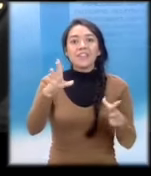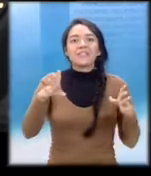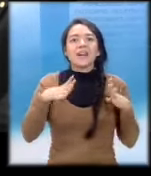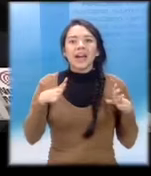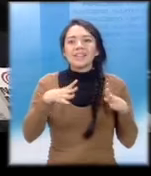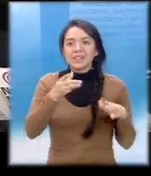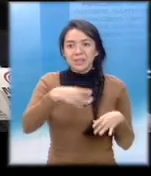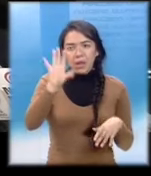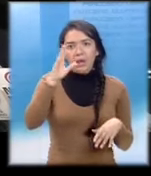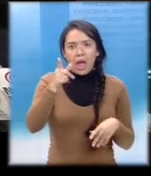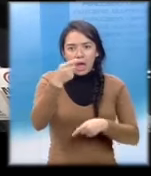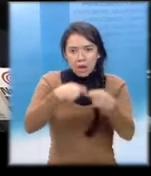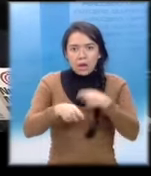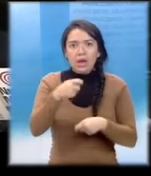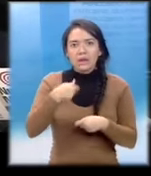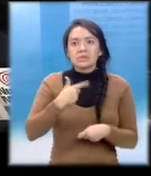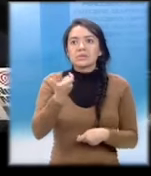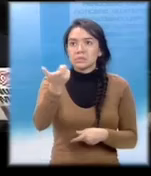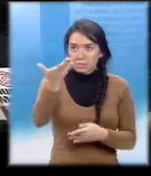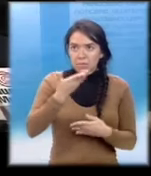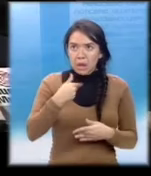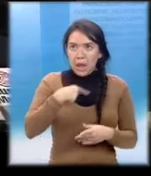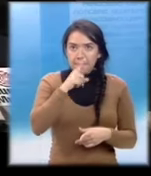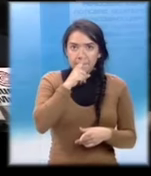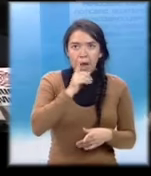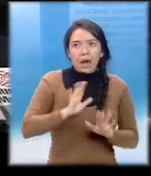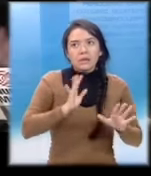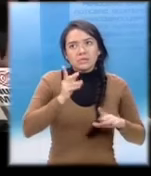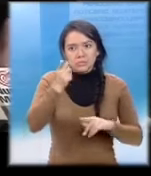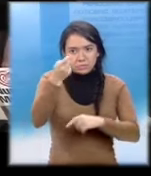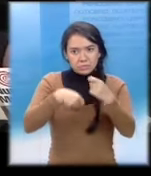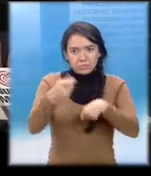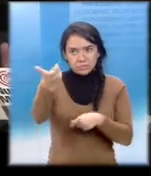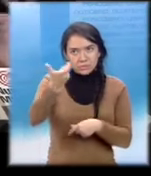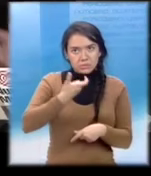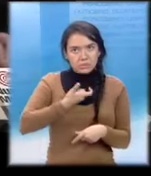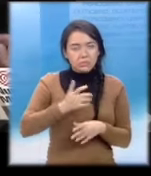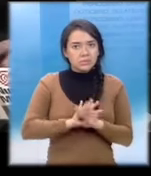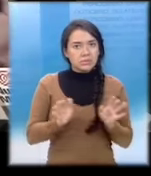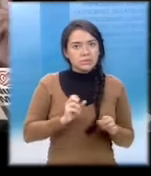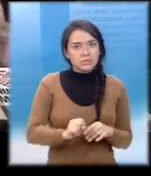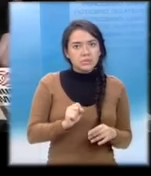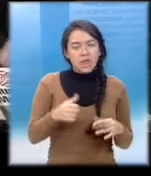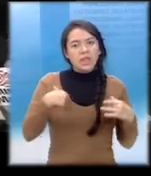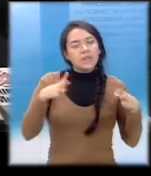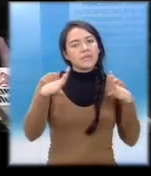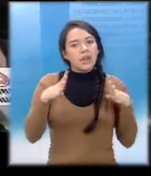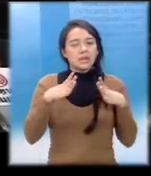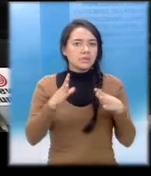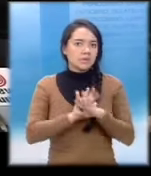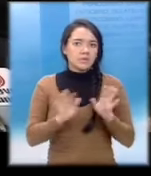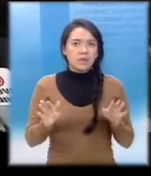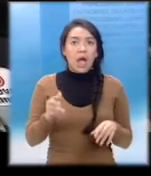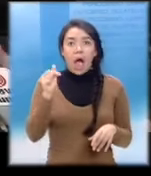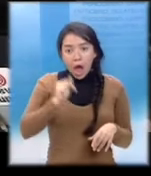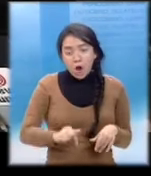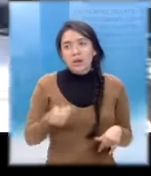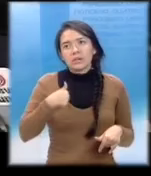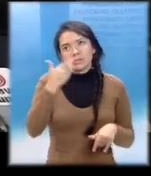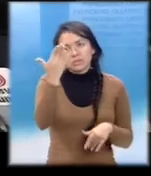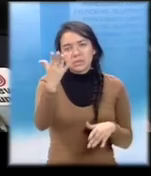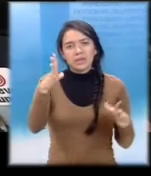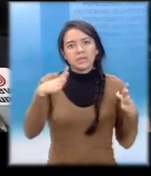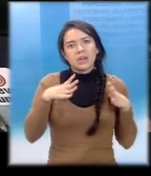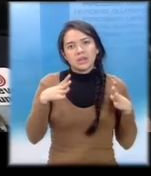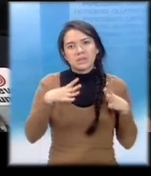pagadas Yo estoy solicitando unas vacaciones Porque llevo cinco años Sin tomar un solo día de vacaciones Y eso